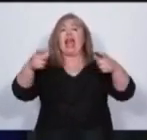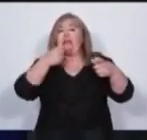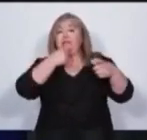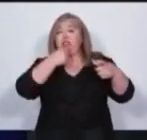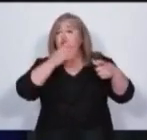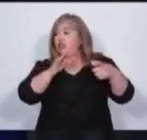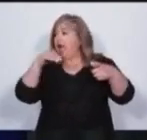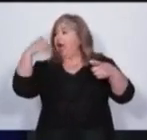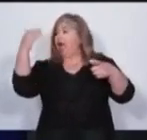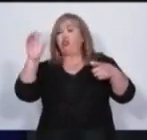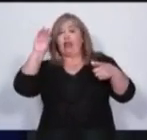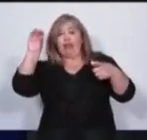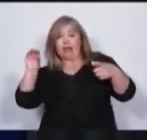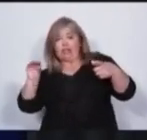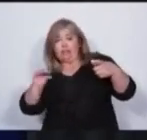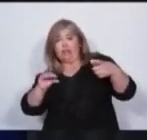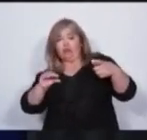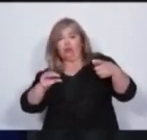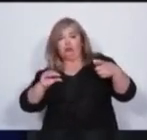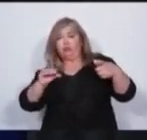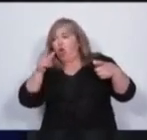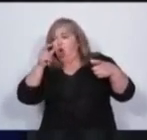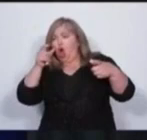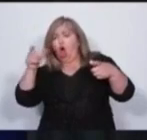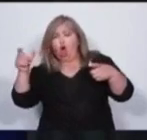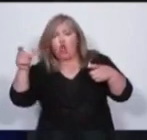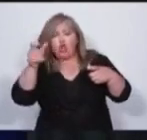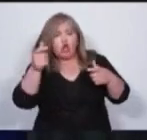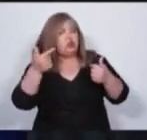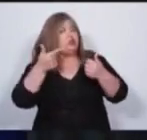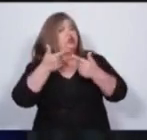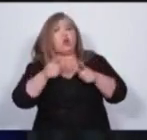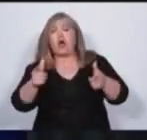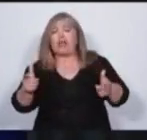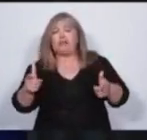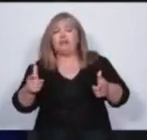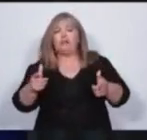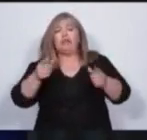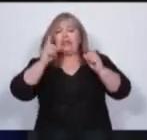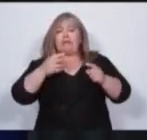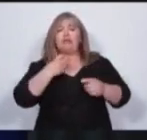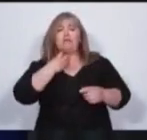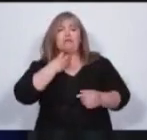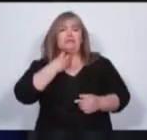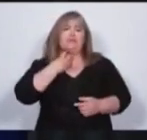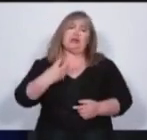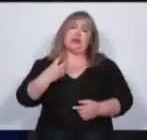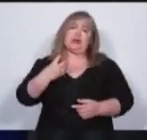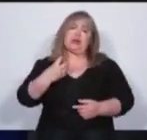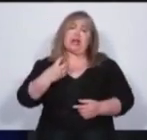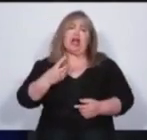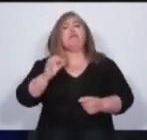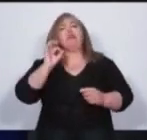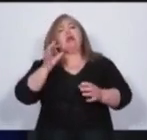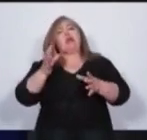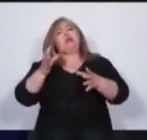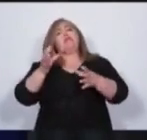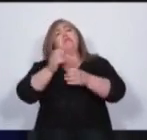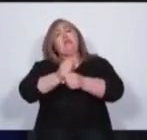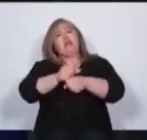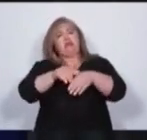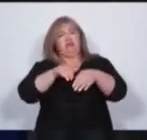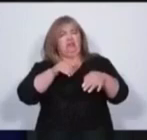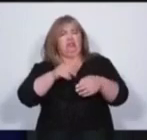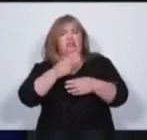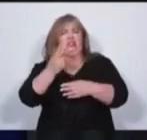la ausencia de control. Y sobre todo, sentís esa bronca que te genera que viajás en un transporte deplorable.